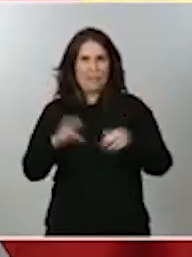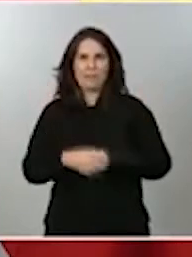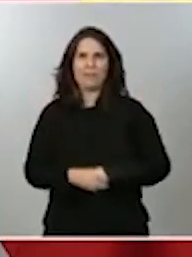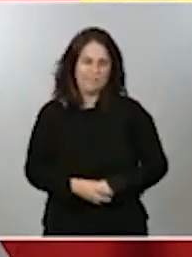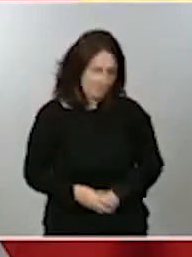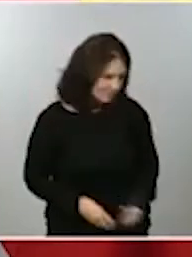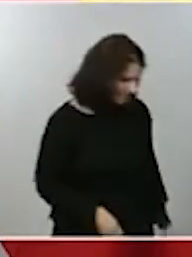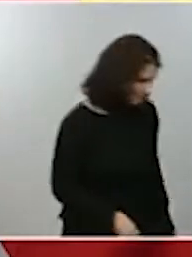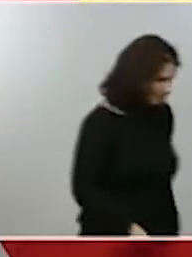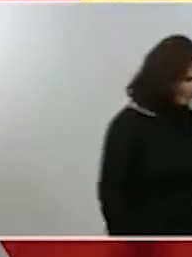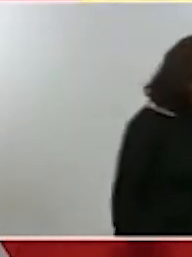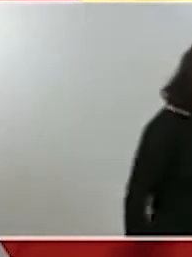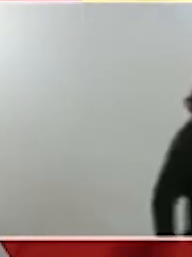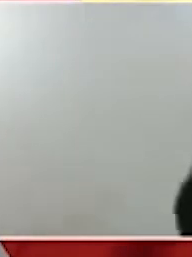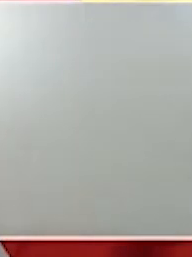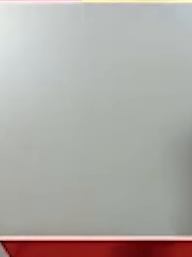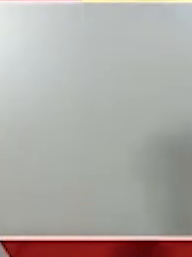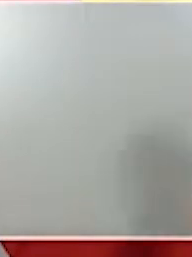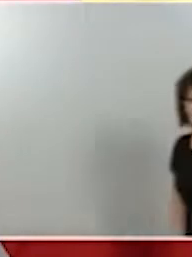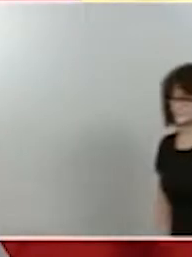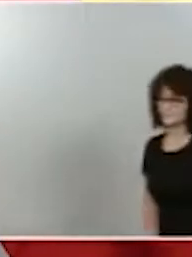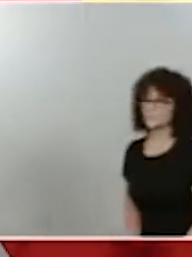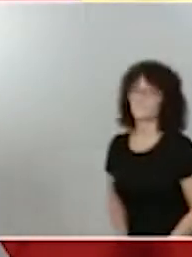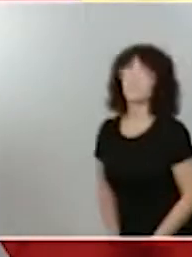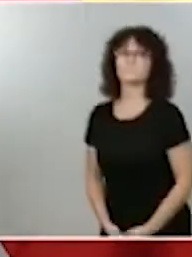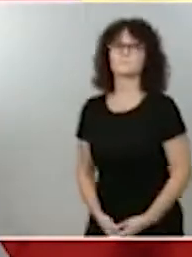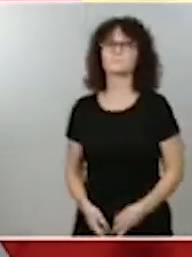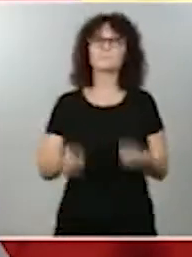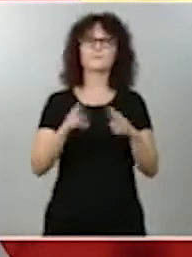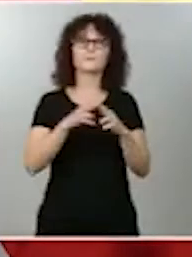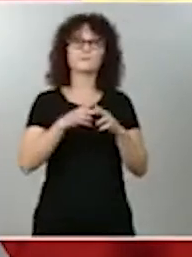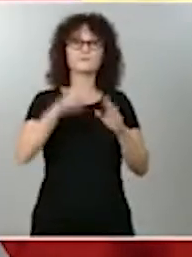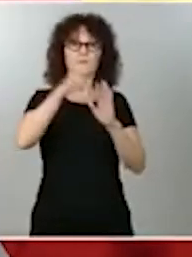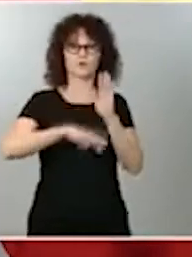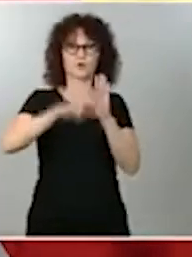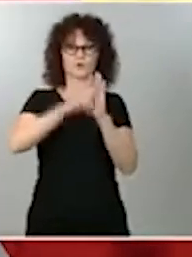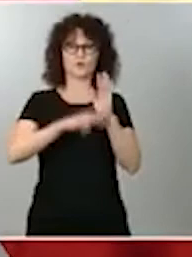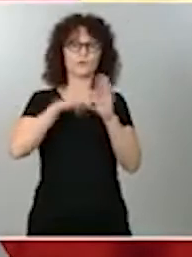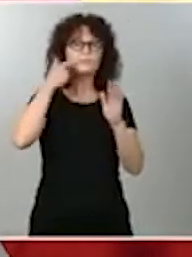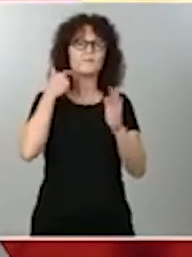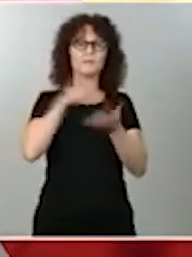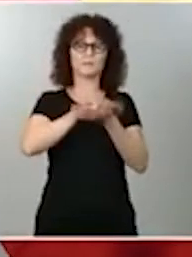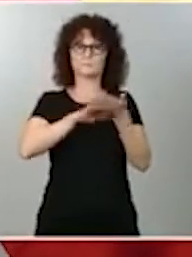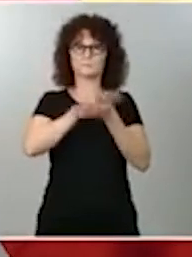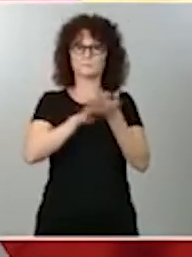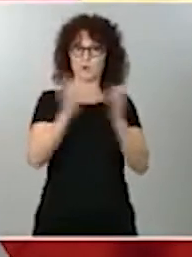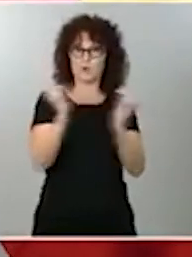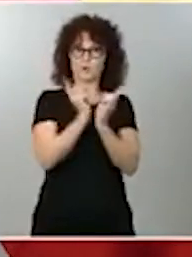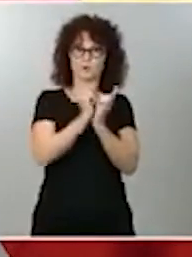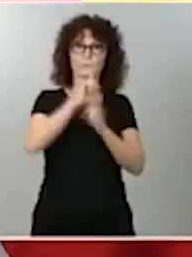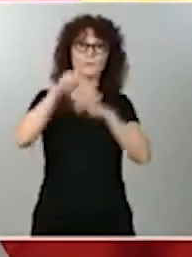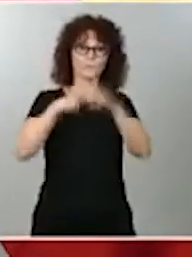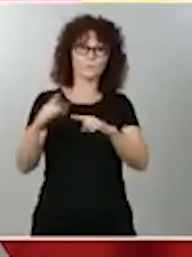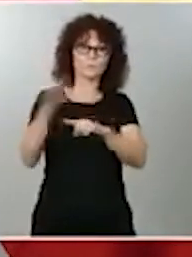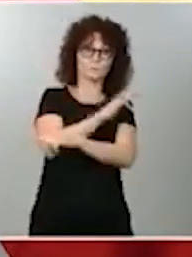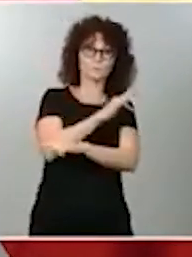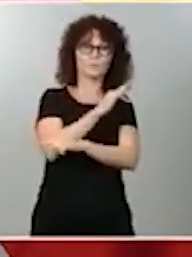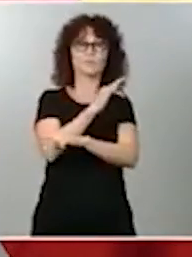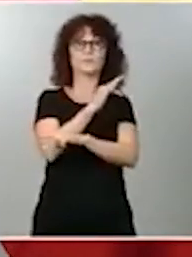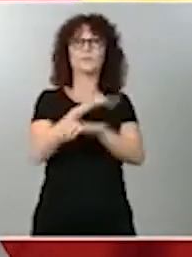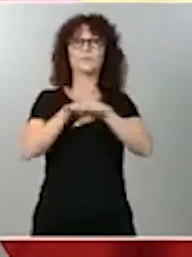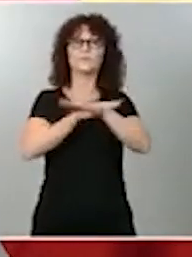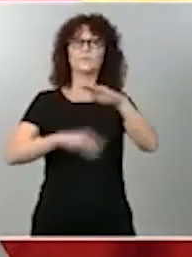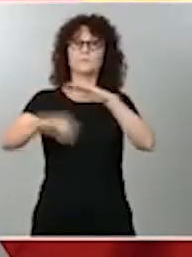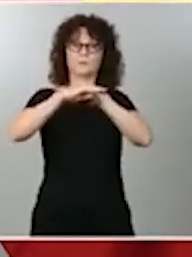hacemos en estas dos normas, fundamentalmente, para darle el paso a la ministra de Igualdad? En primer lugar, en la norma